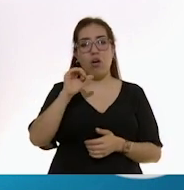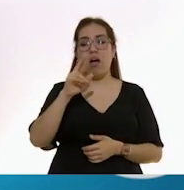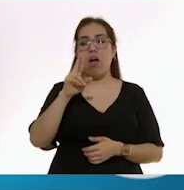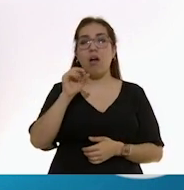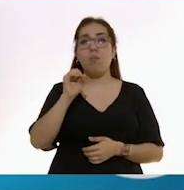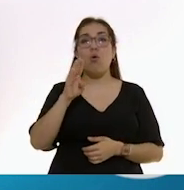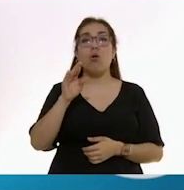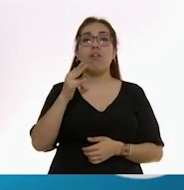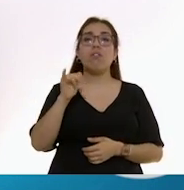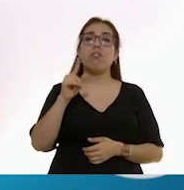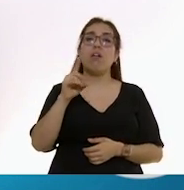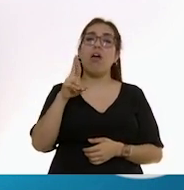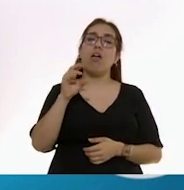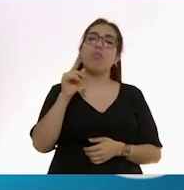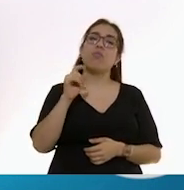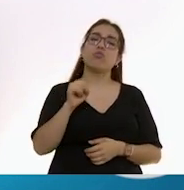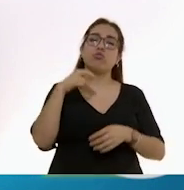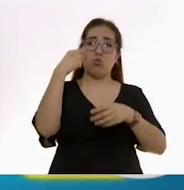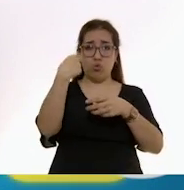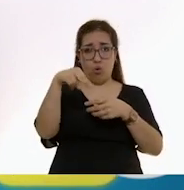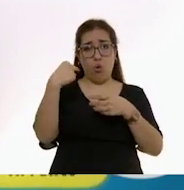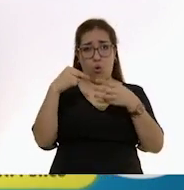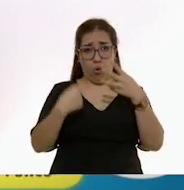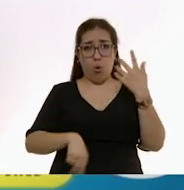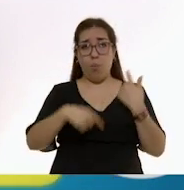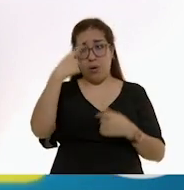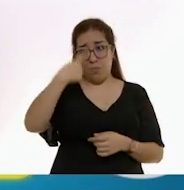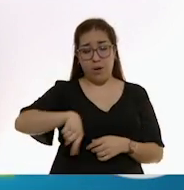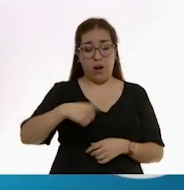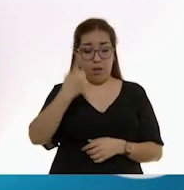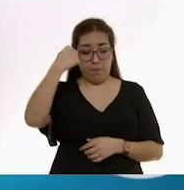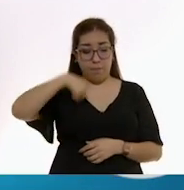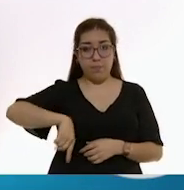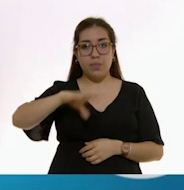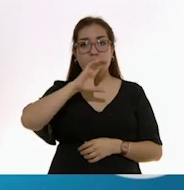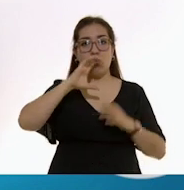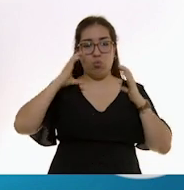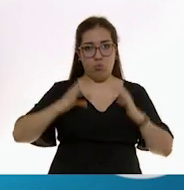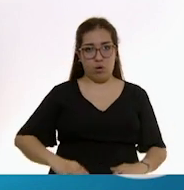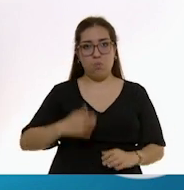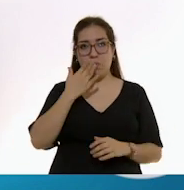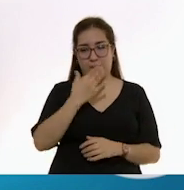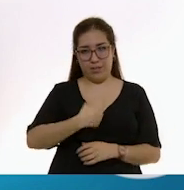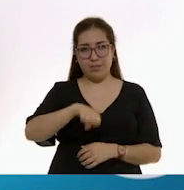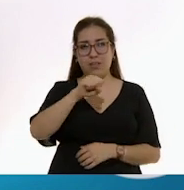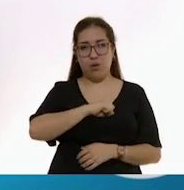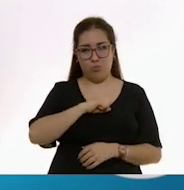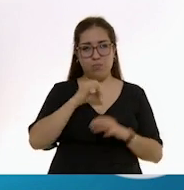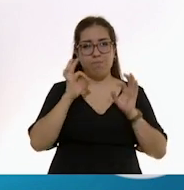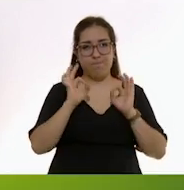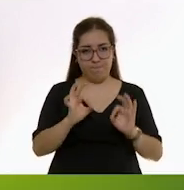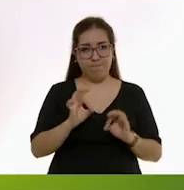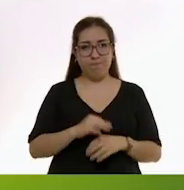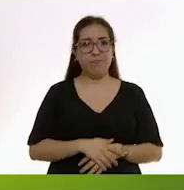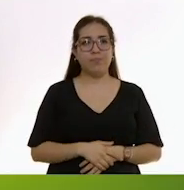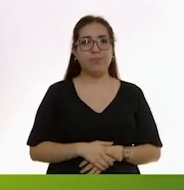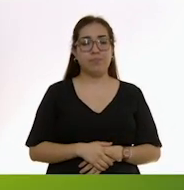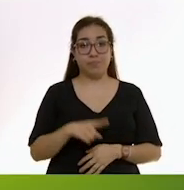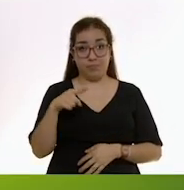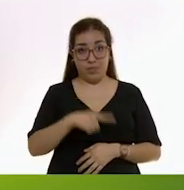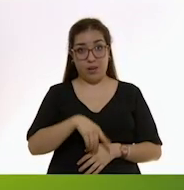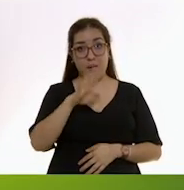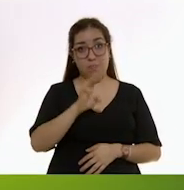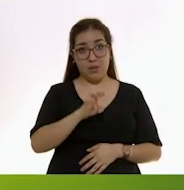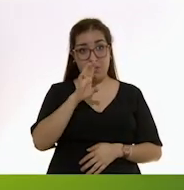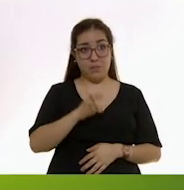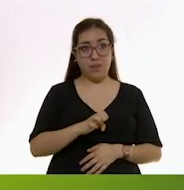proteínas, grasas, vitaminas y minerales que aseguran el buen crecimiento de los bebés. El bebé